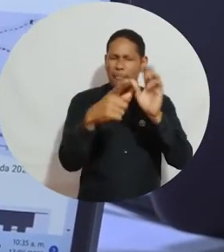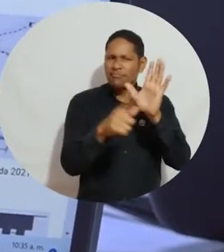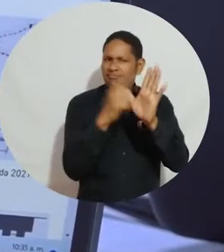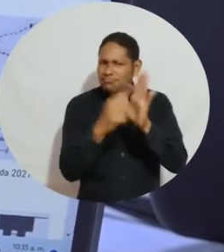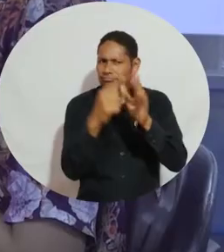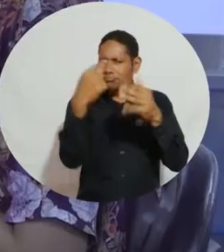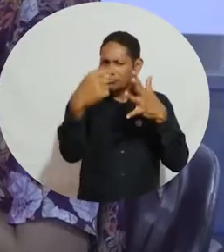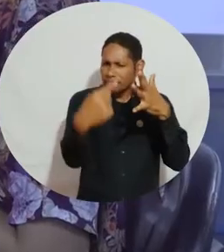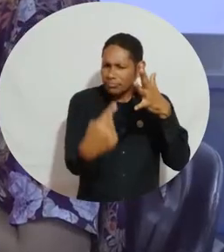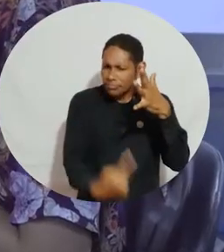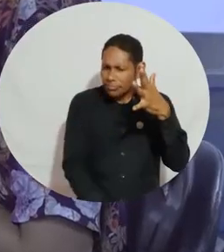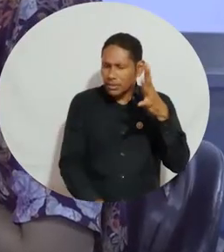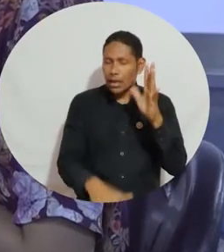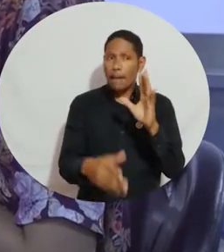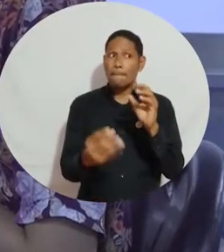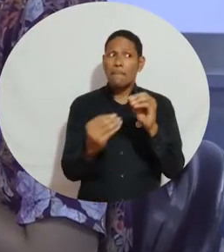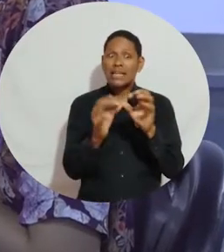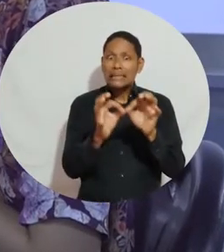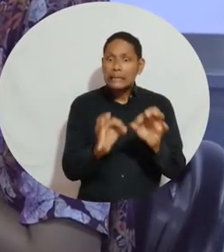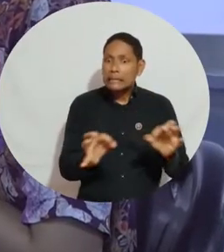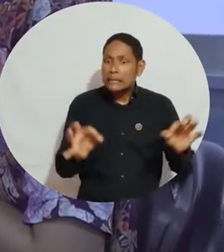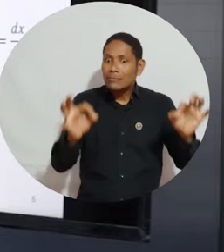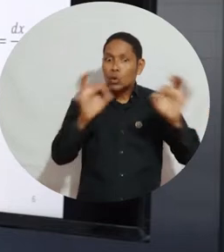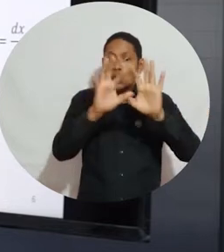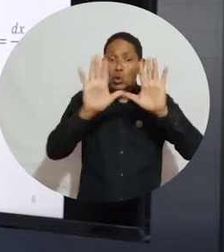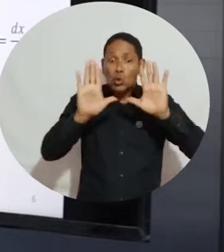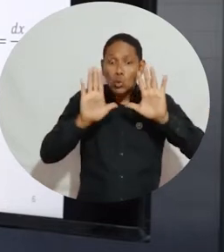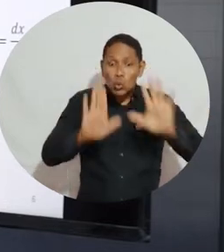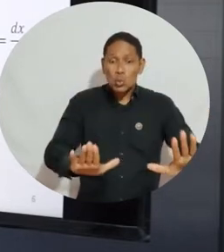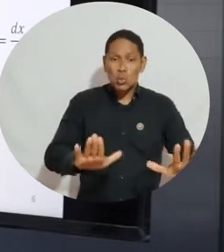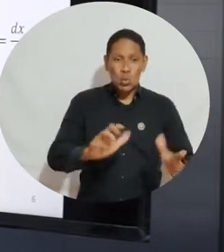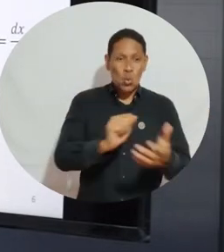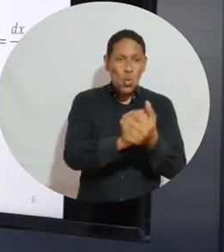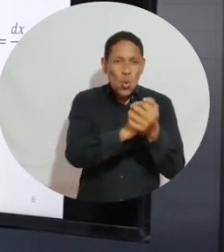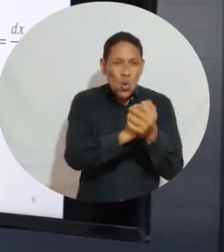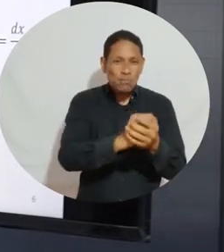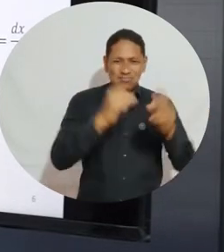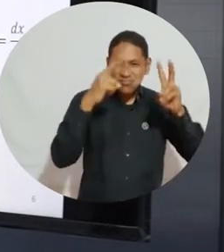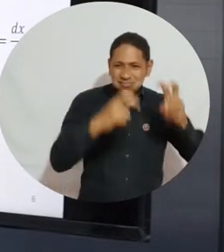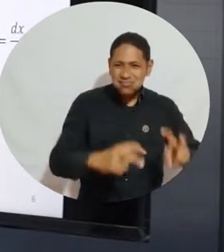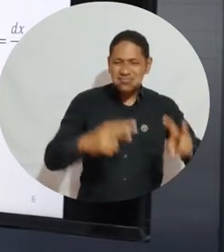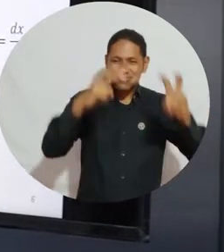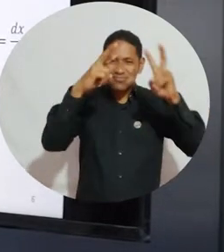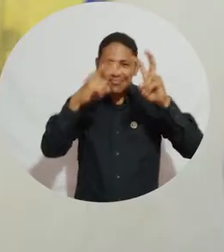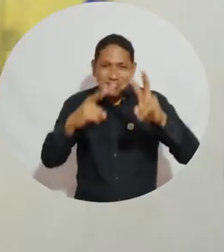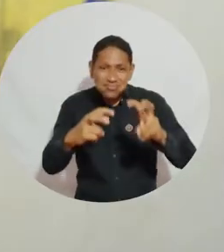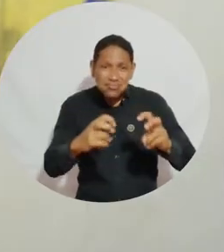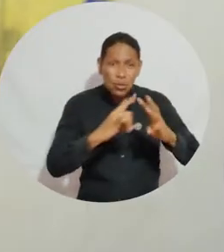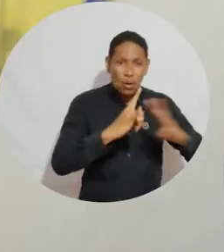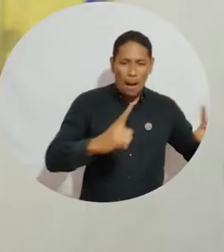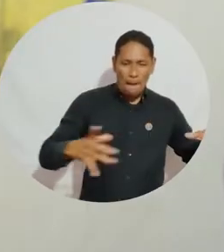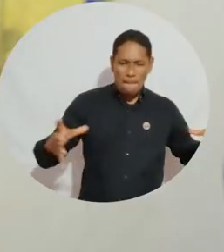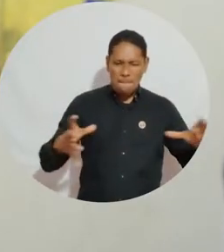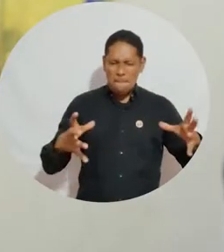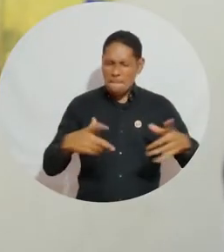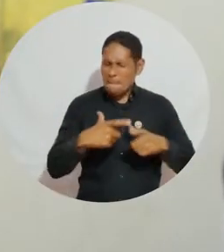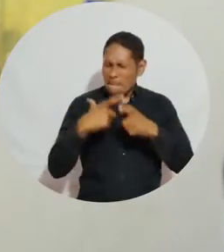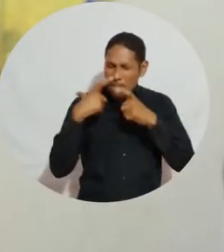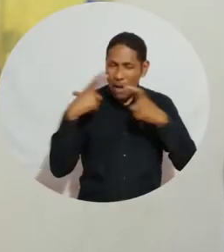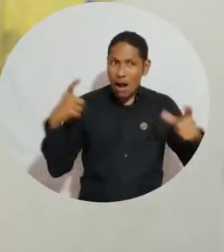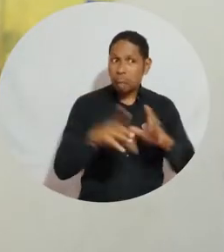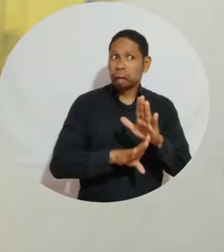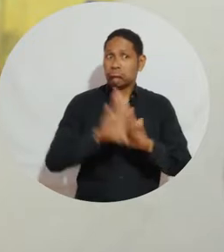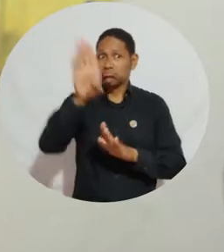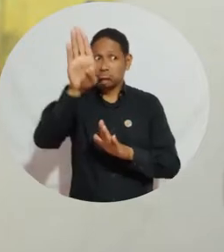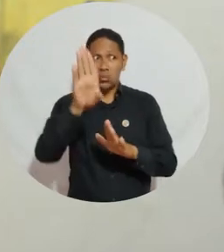publicaciones. Y lo más importante, se ha fortalecido el ecosistema de investigación de nuestra Universidad. El avance de la Universidad ha